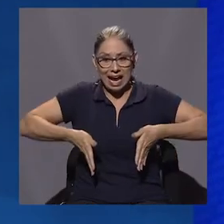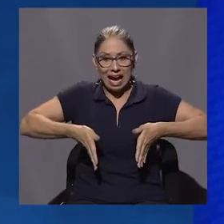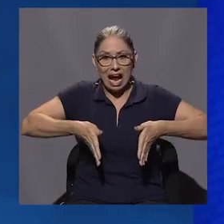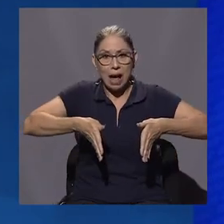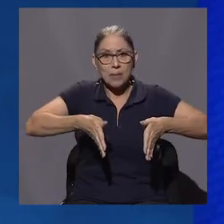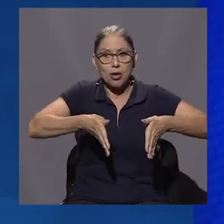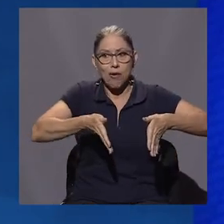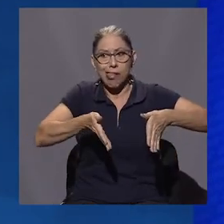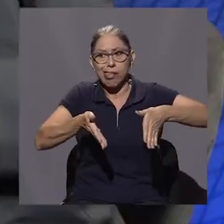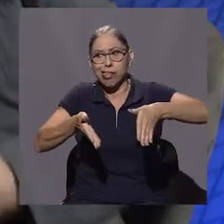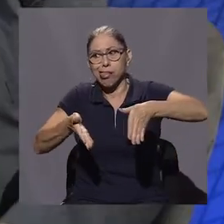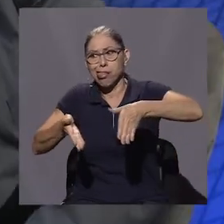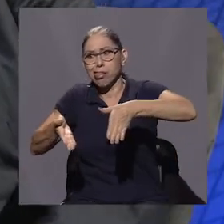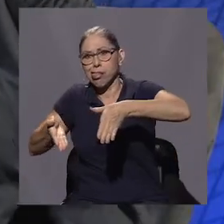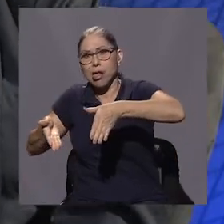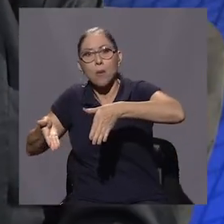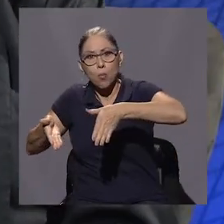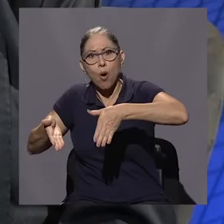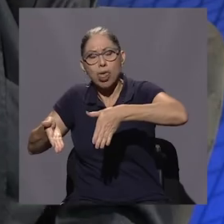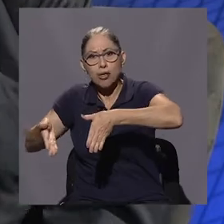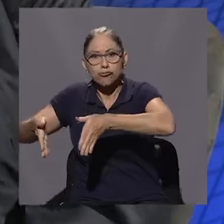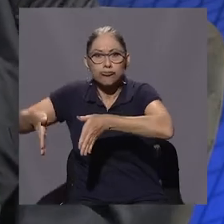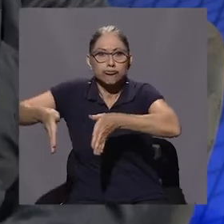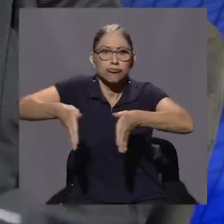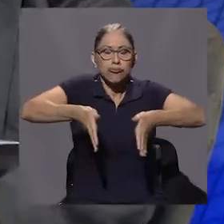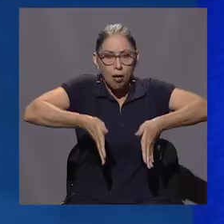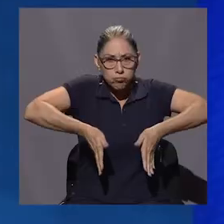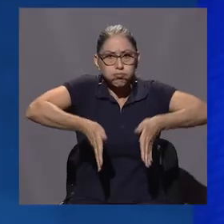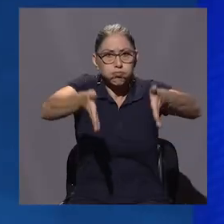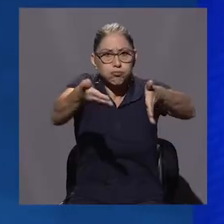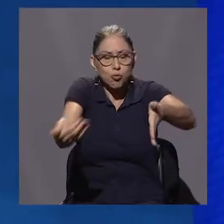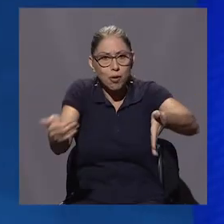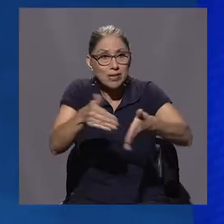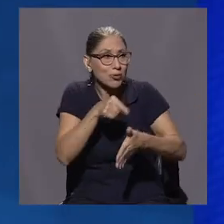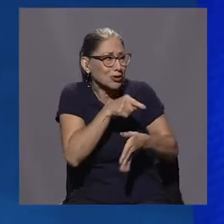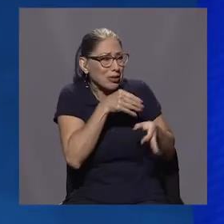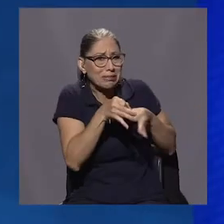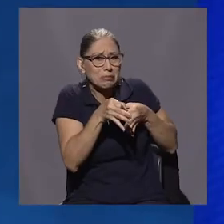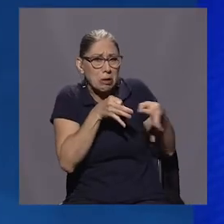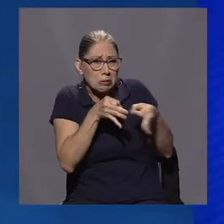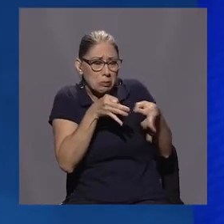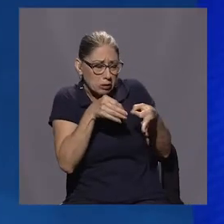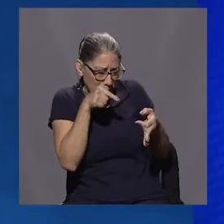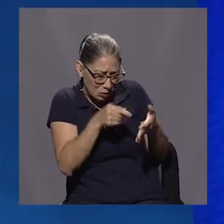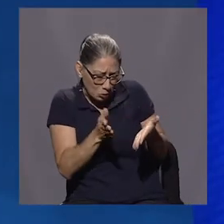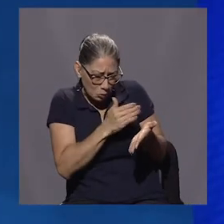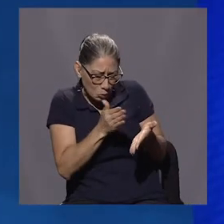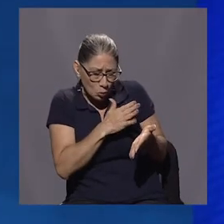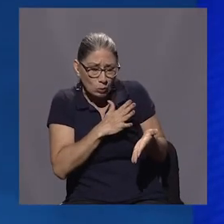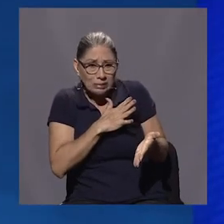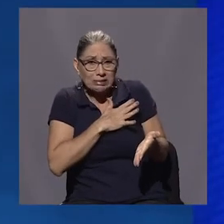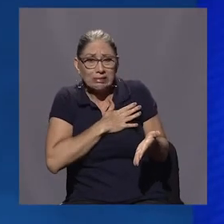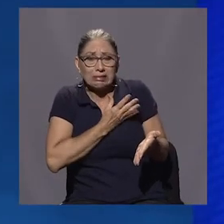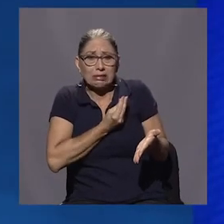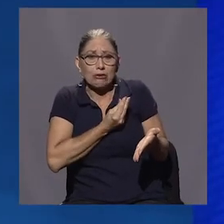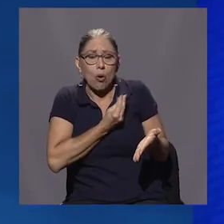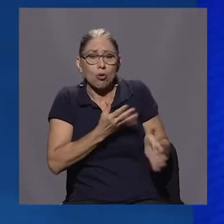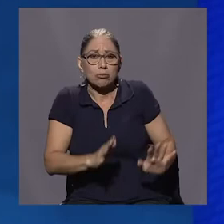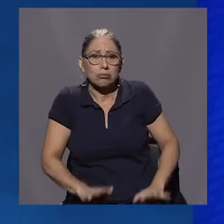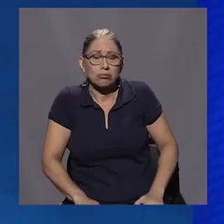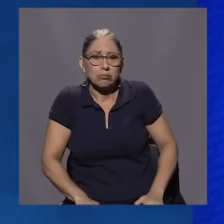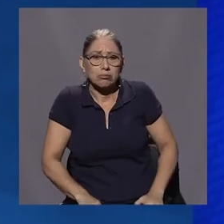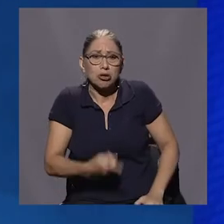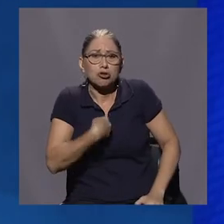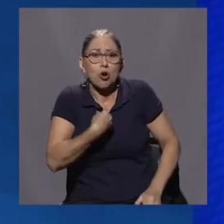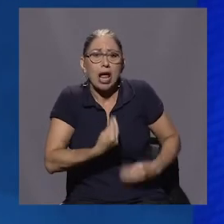camino? Es que el panorama que usted hace es terror puro, ¿verdad? ¿Qué hago yo